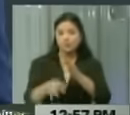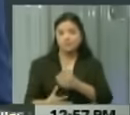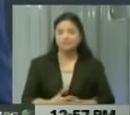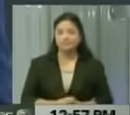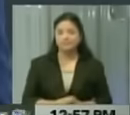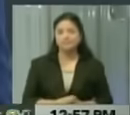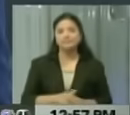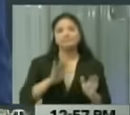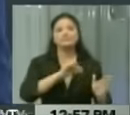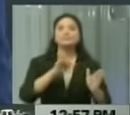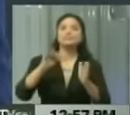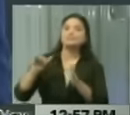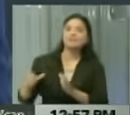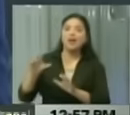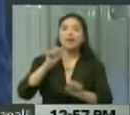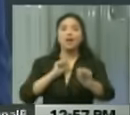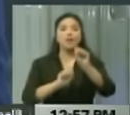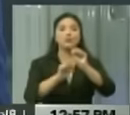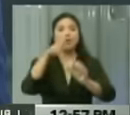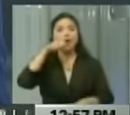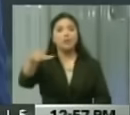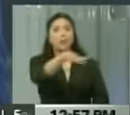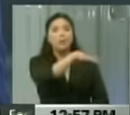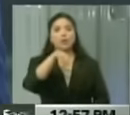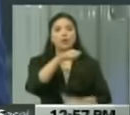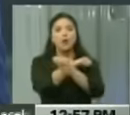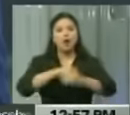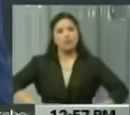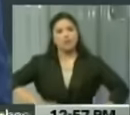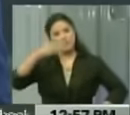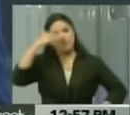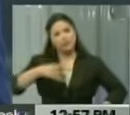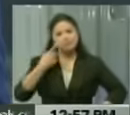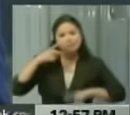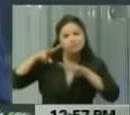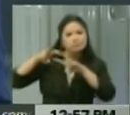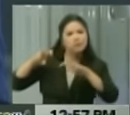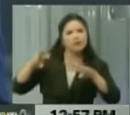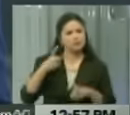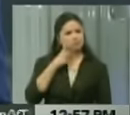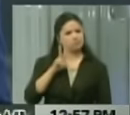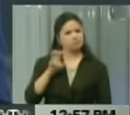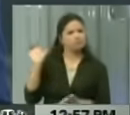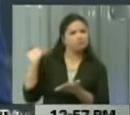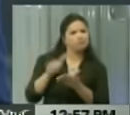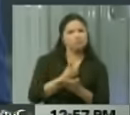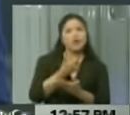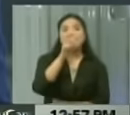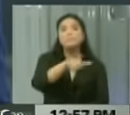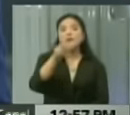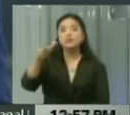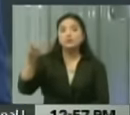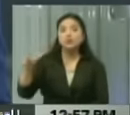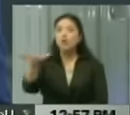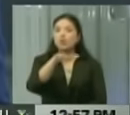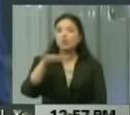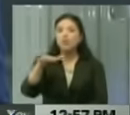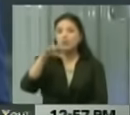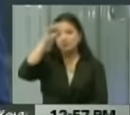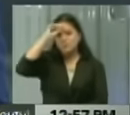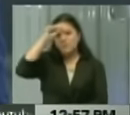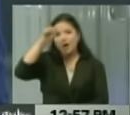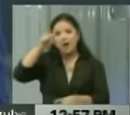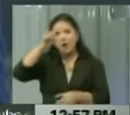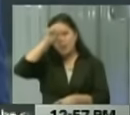Bueno, en otros temas, la Defensoría del Pueblo y la Fuerza Armada Nacional investigan la presunta desaparición de ciudadanos en la zona minera de